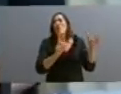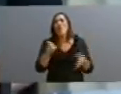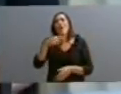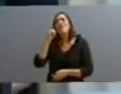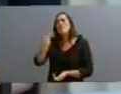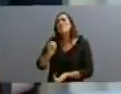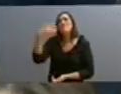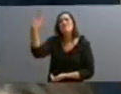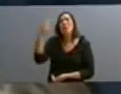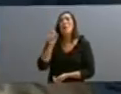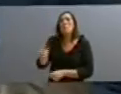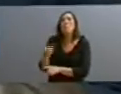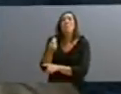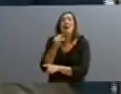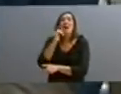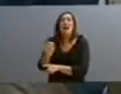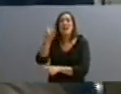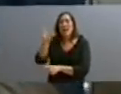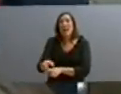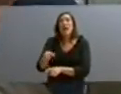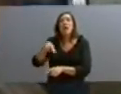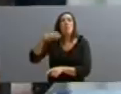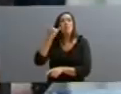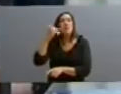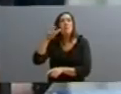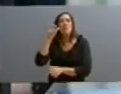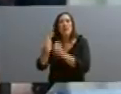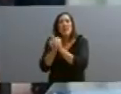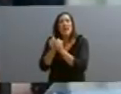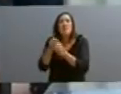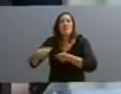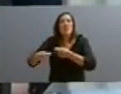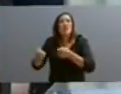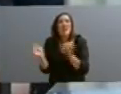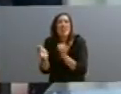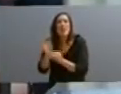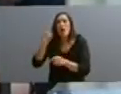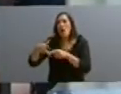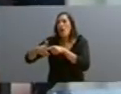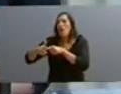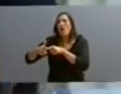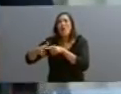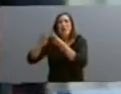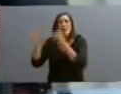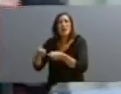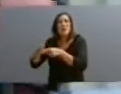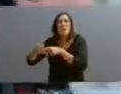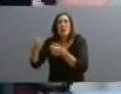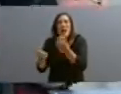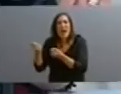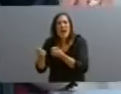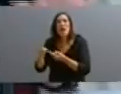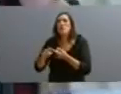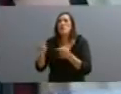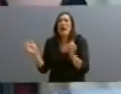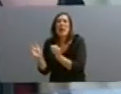ni al quiosquero de la casa de tu esquina ni al que tiene el taller mecánico a la vuelta de tu casa, olvídate, no quiero decir los nombres de